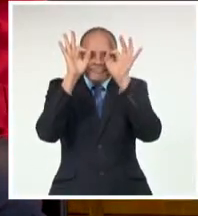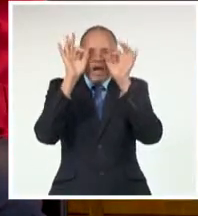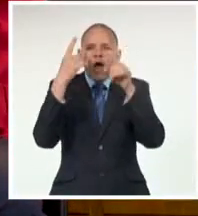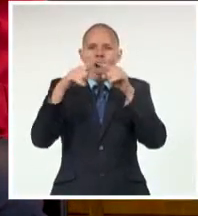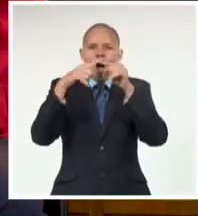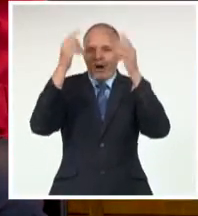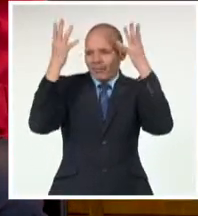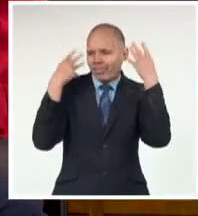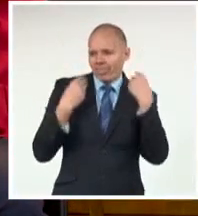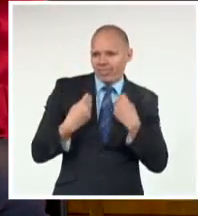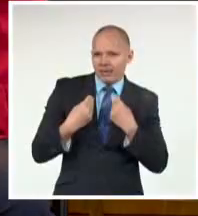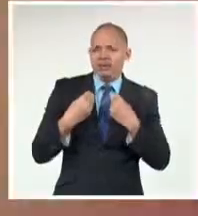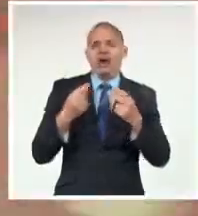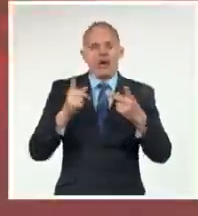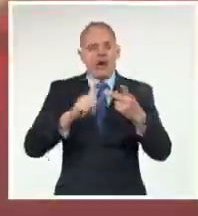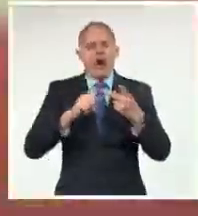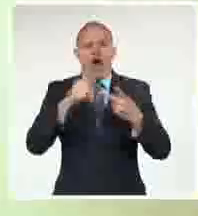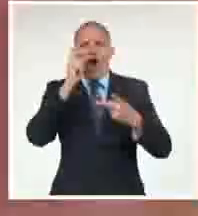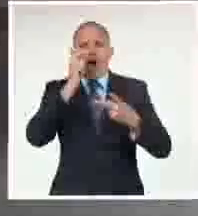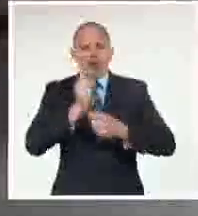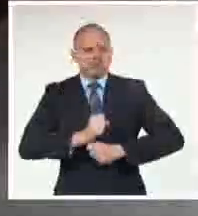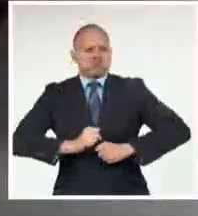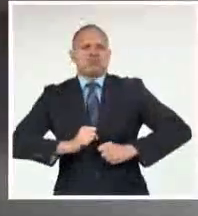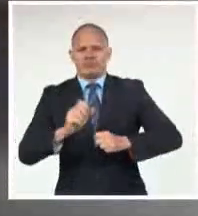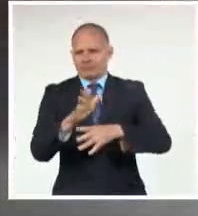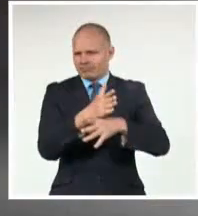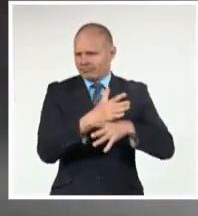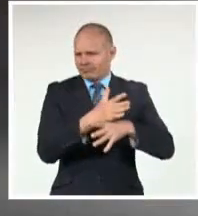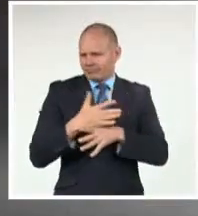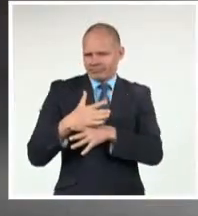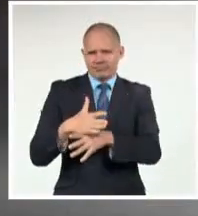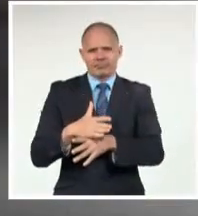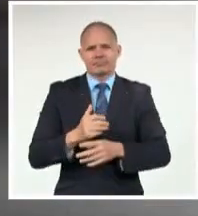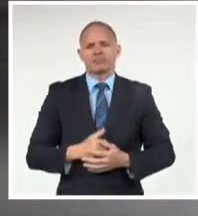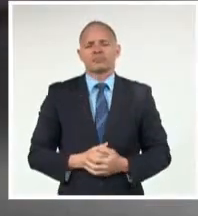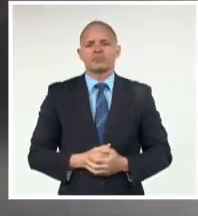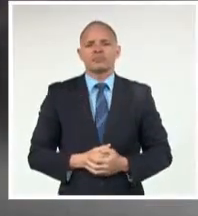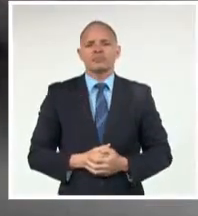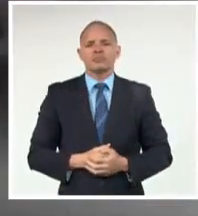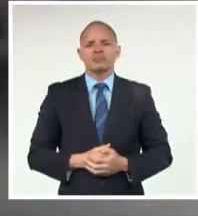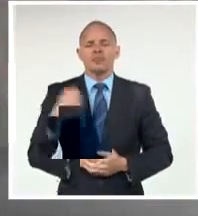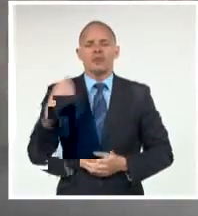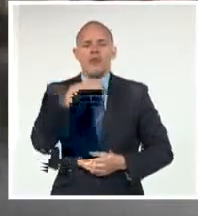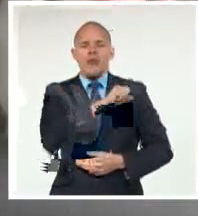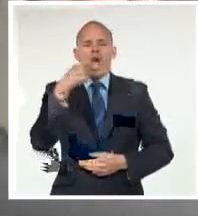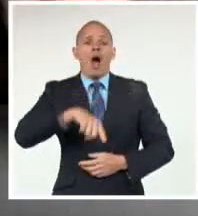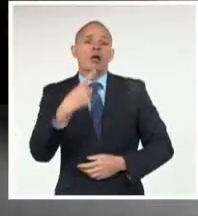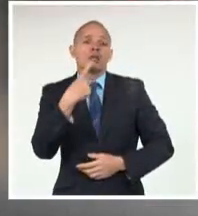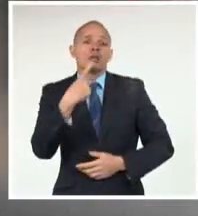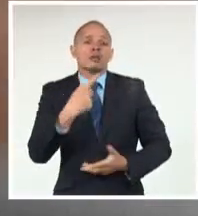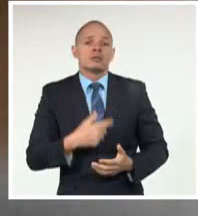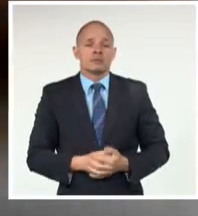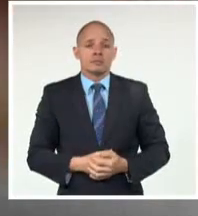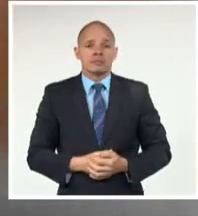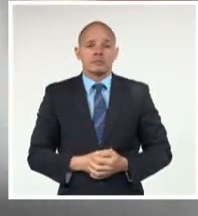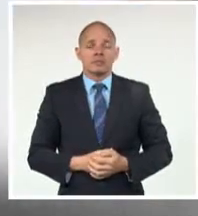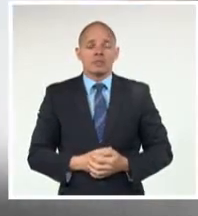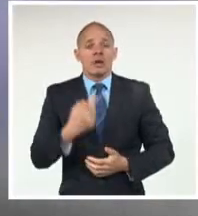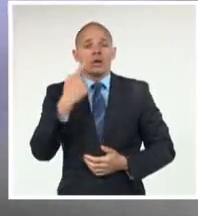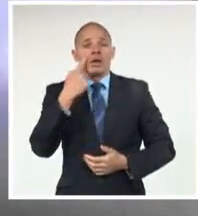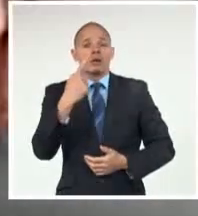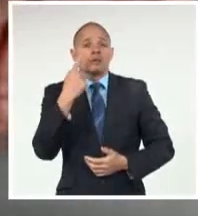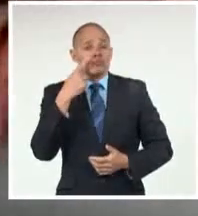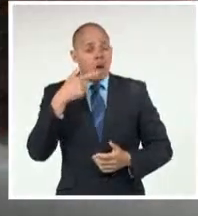que son importantísimos. Viva, la guerra